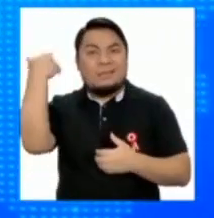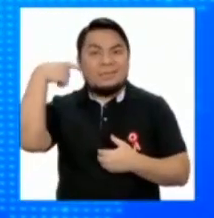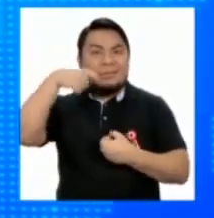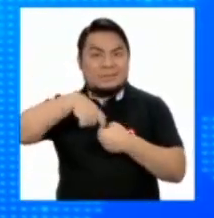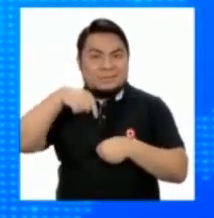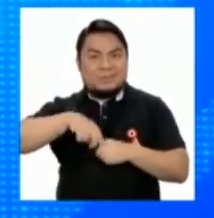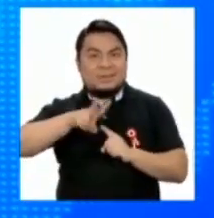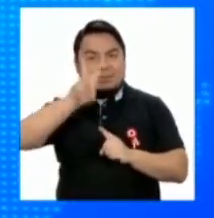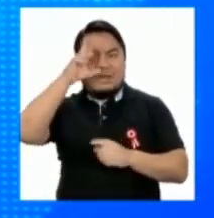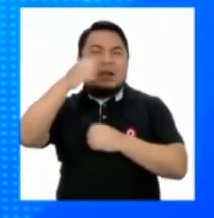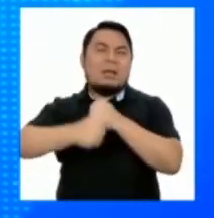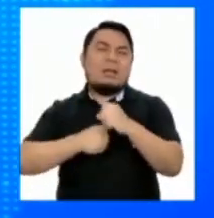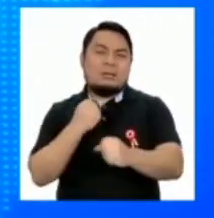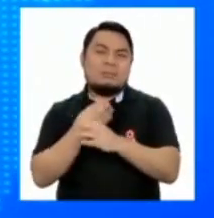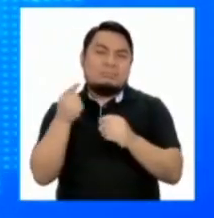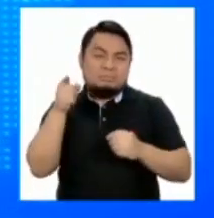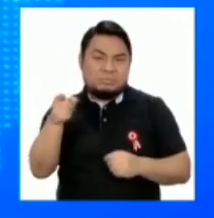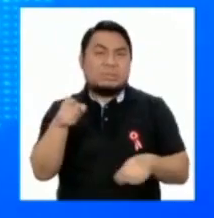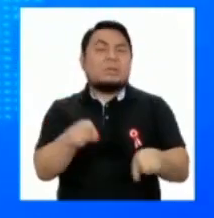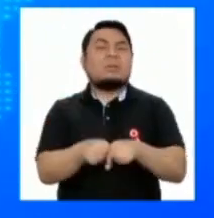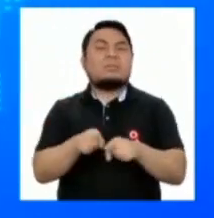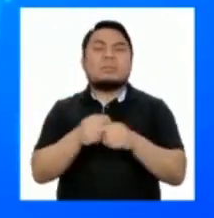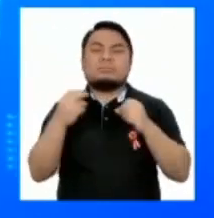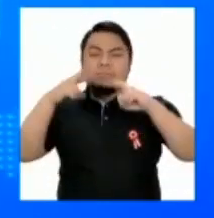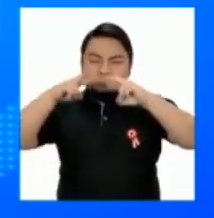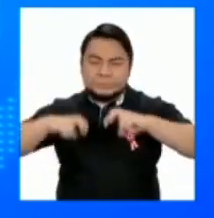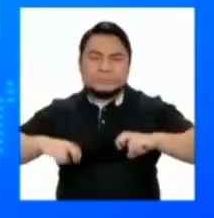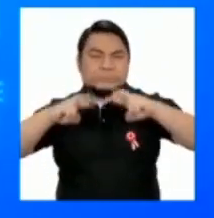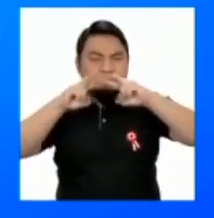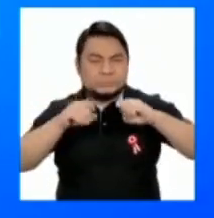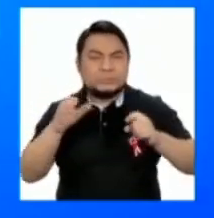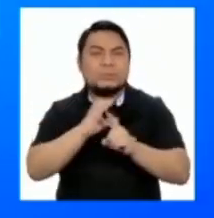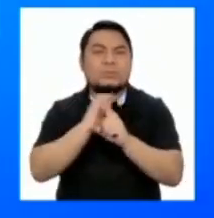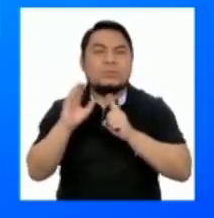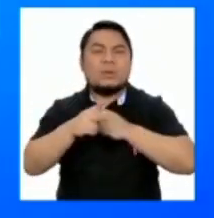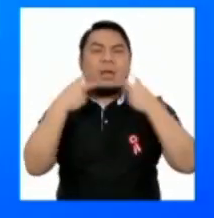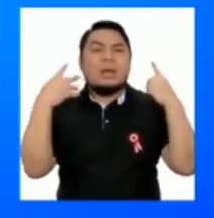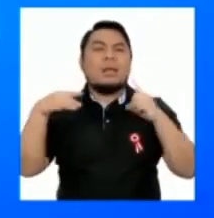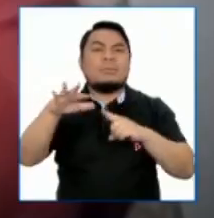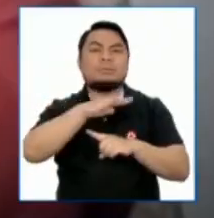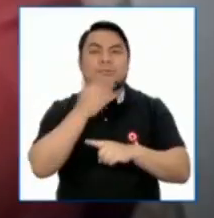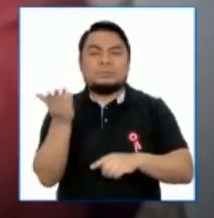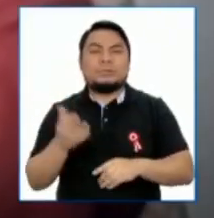por varios años. Además, un incansable investigador de la cultura amazónica.